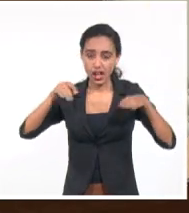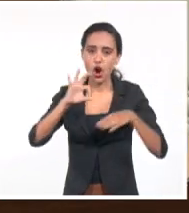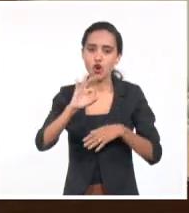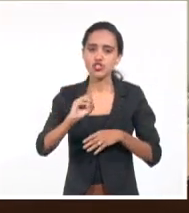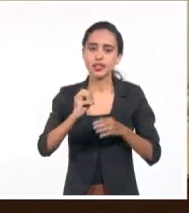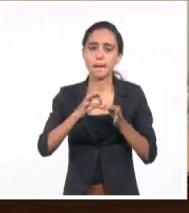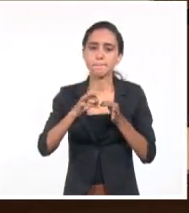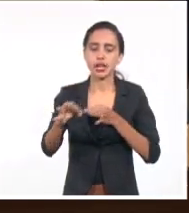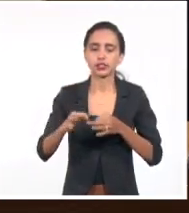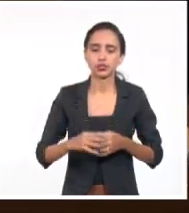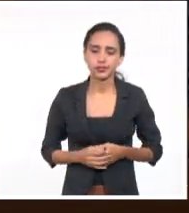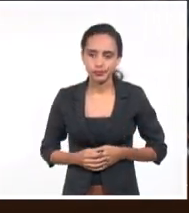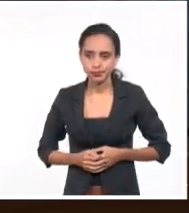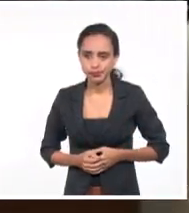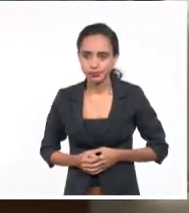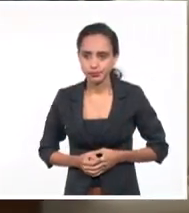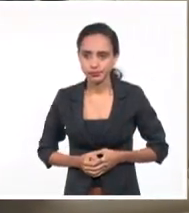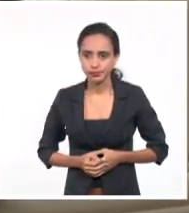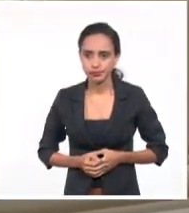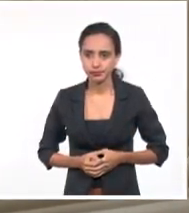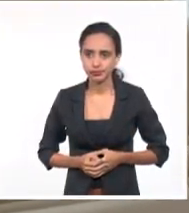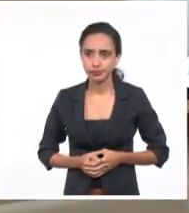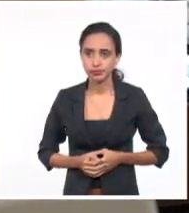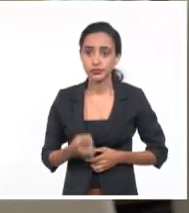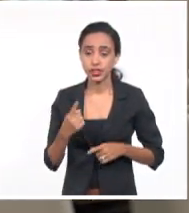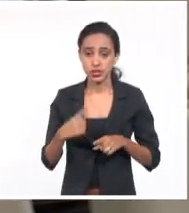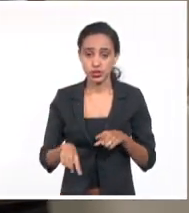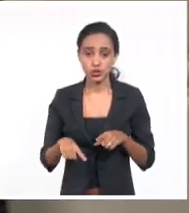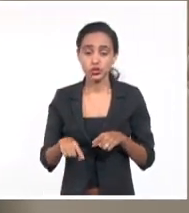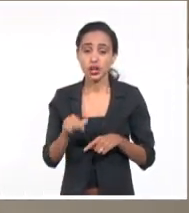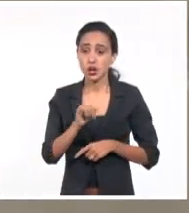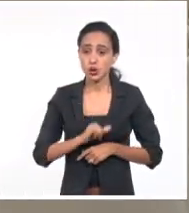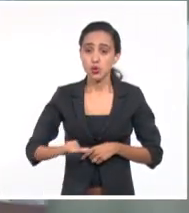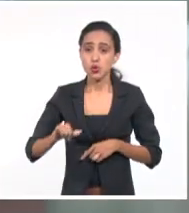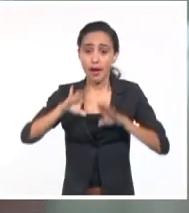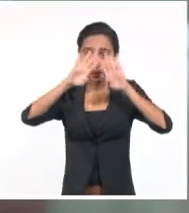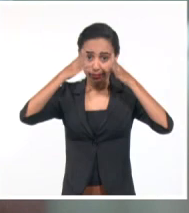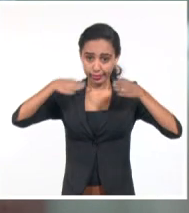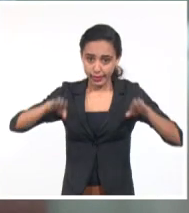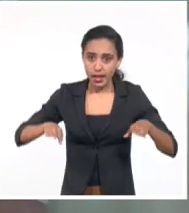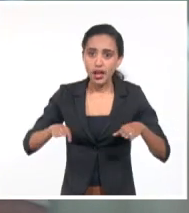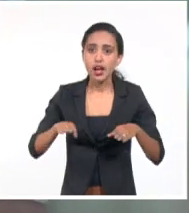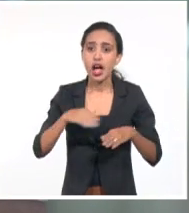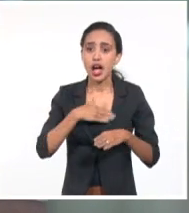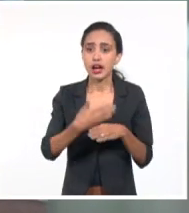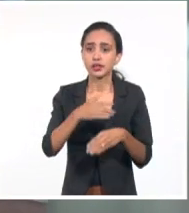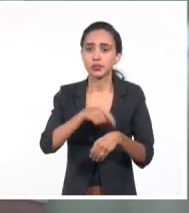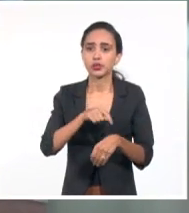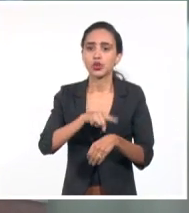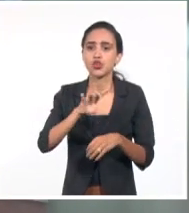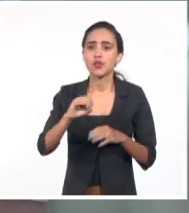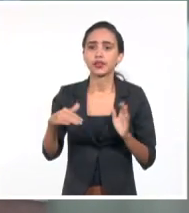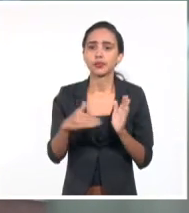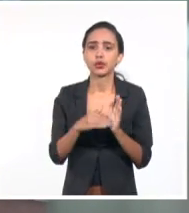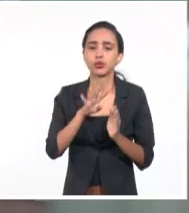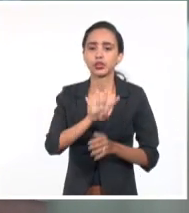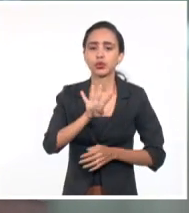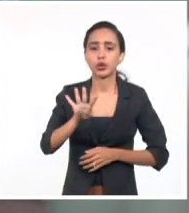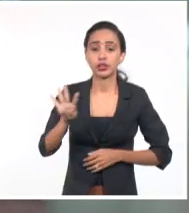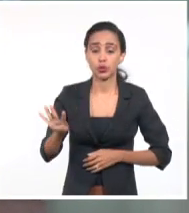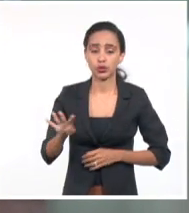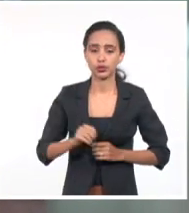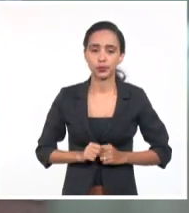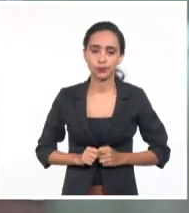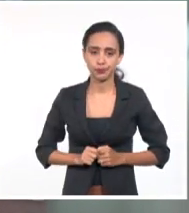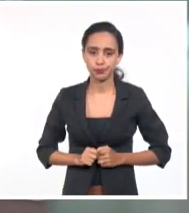cuadrados. Las tejas de zinc seguirán entrando, hasta la fecha han entrado 90.444 tejas,